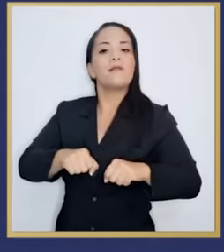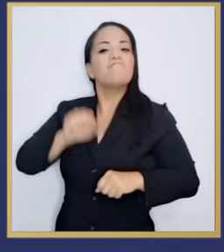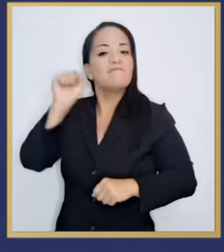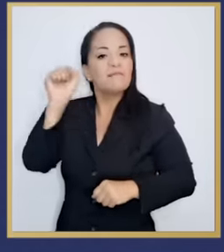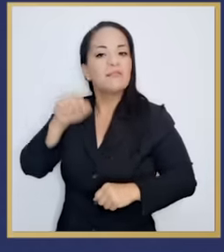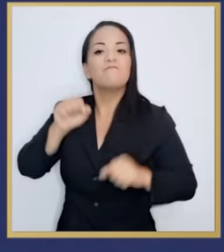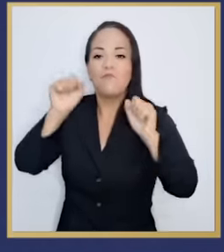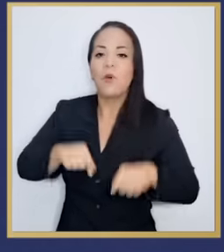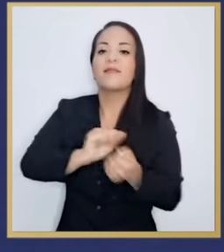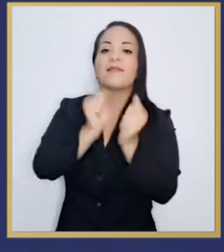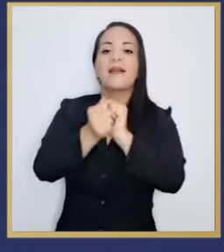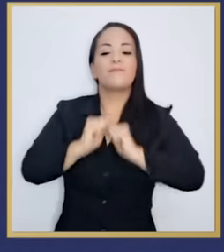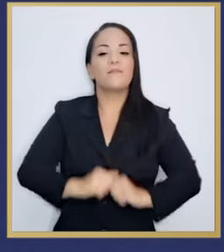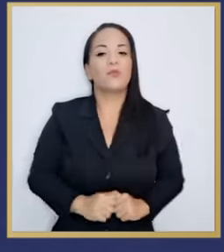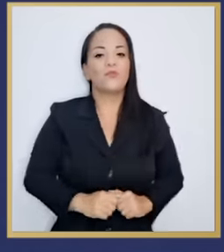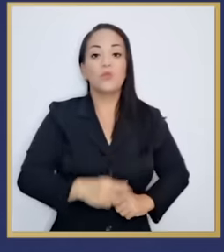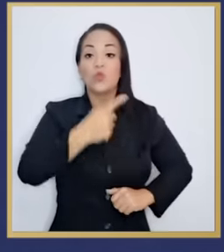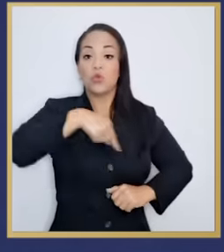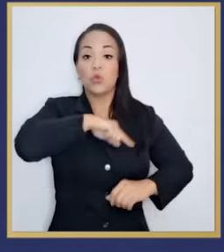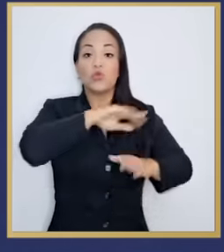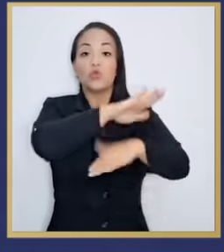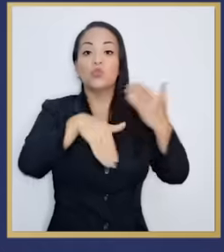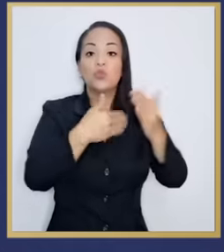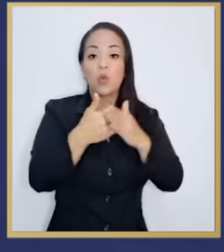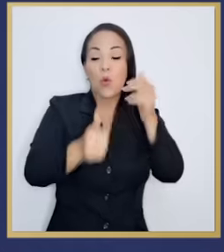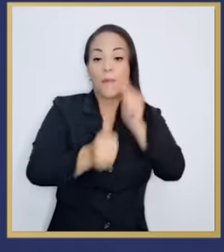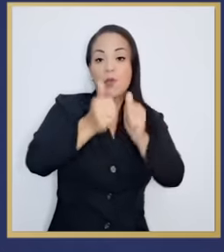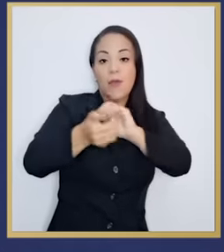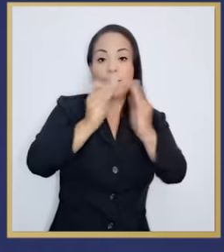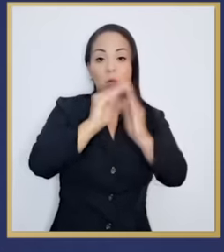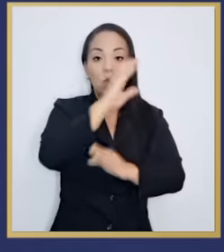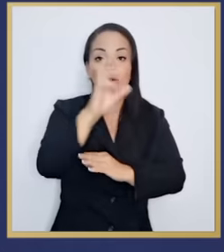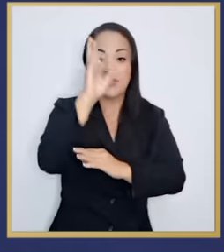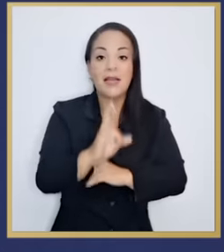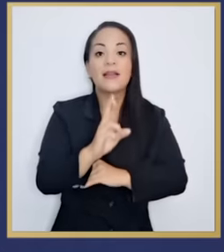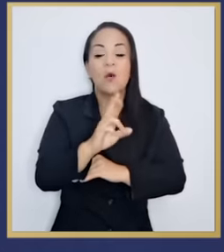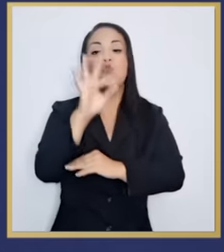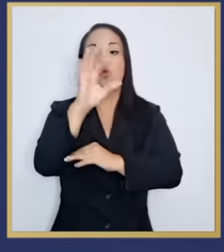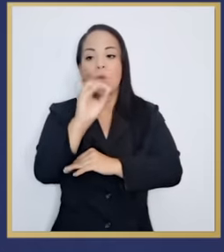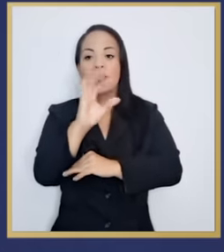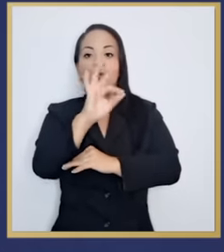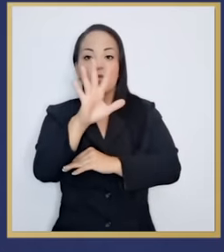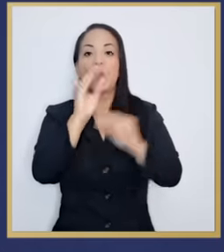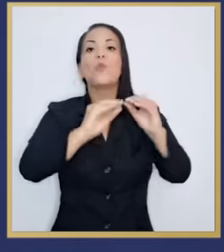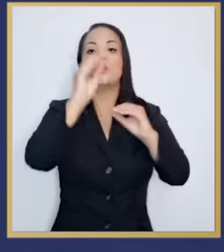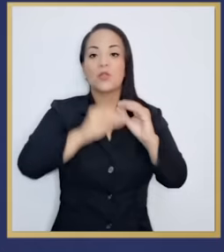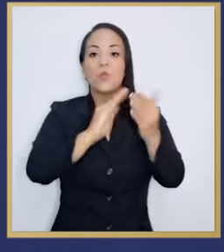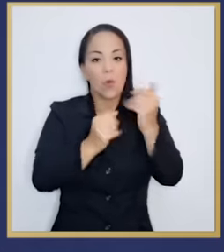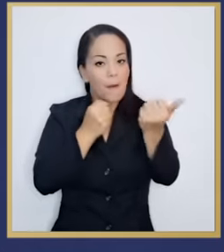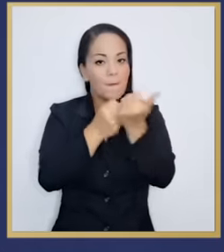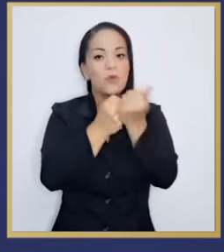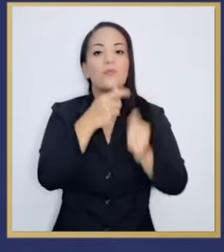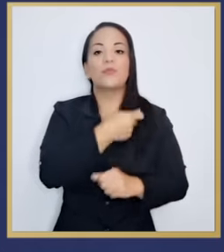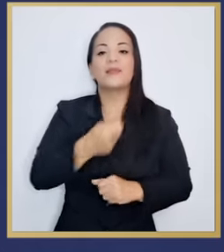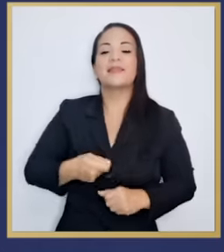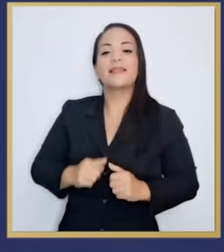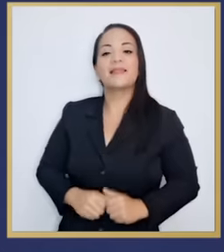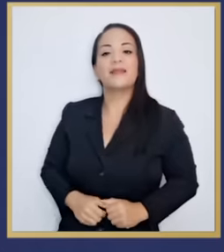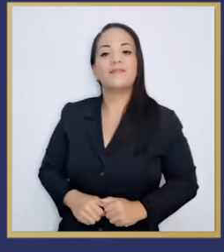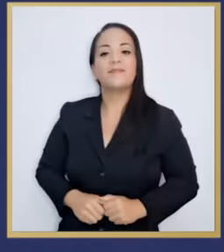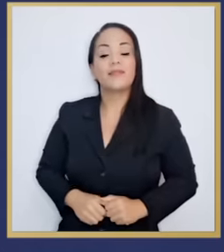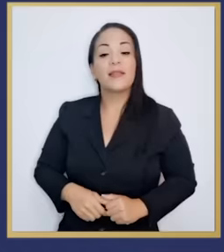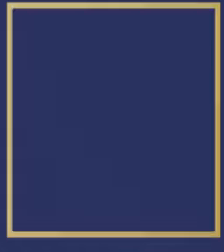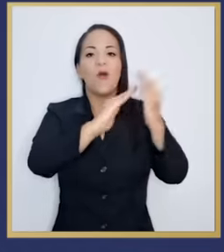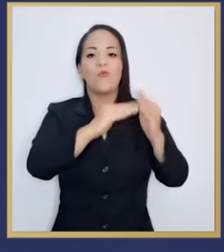decir que si se puede que si puede haber un cambio no estaba con todos nosotros la mayoría del pueblo costa rica el 90 95 por ciento